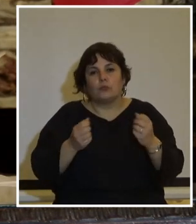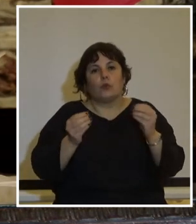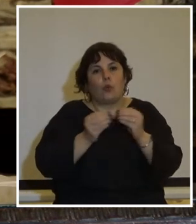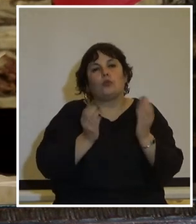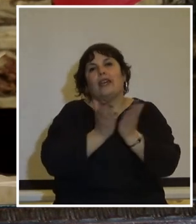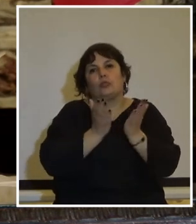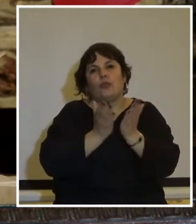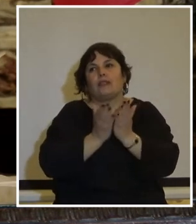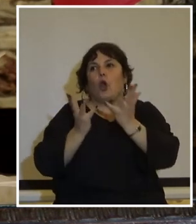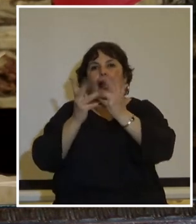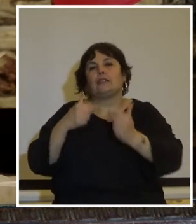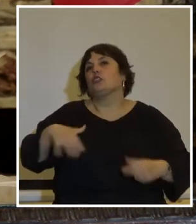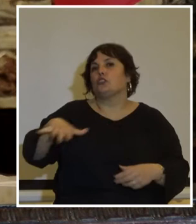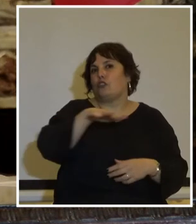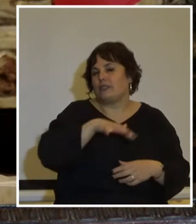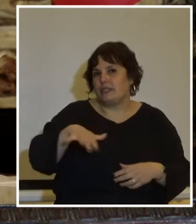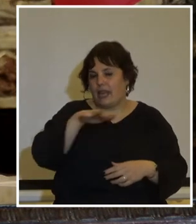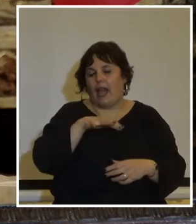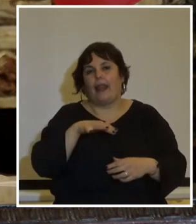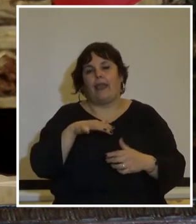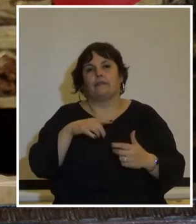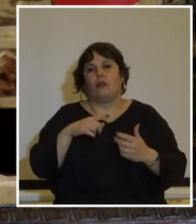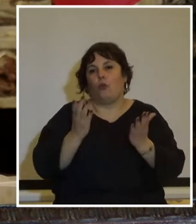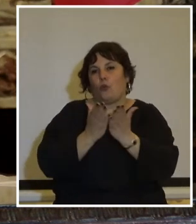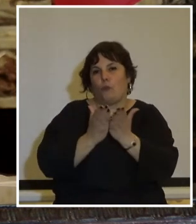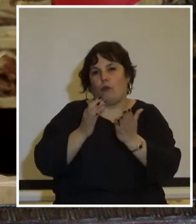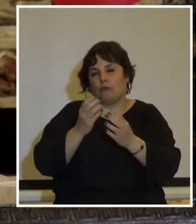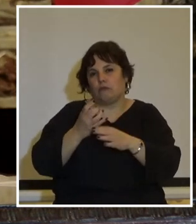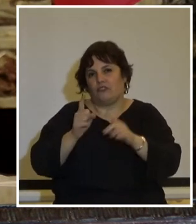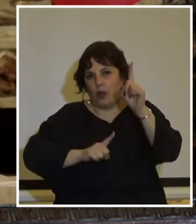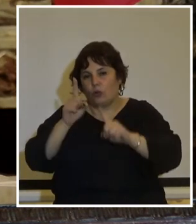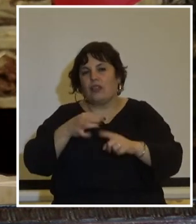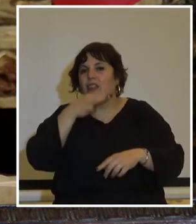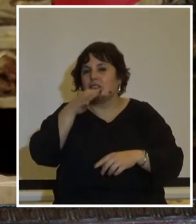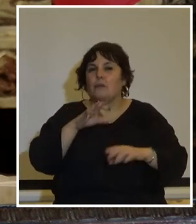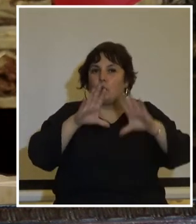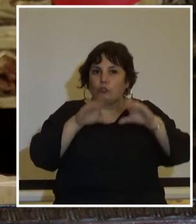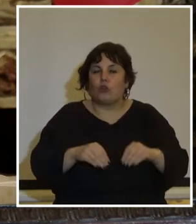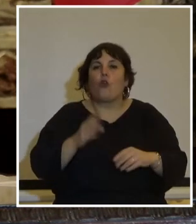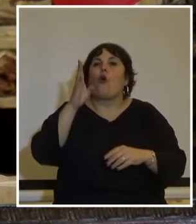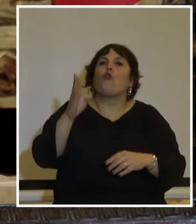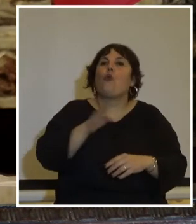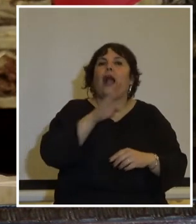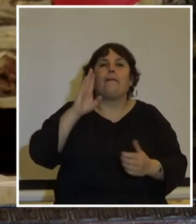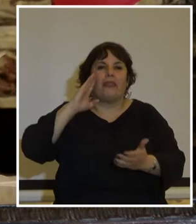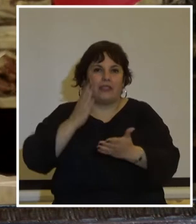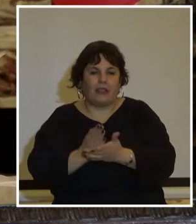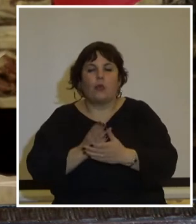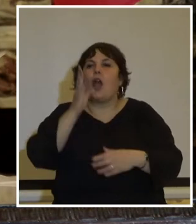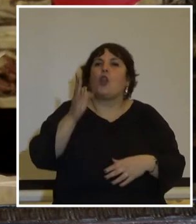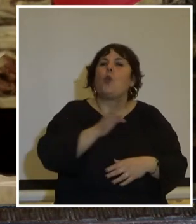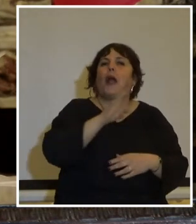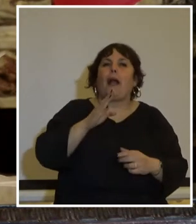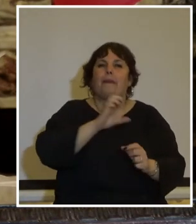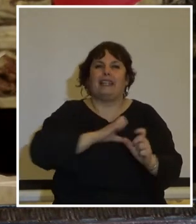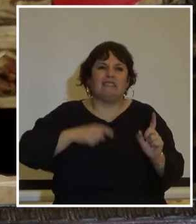las organizaciones sociales las intelectuales el pueblo todo decimos nunca más dictadura nunca más